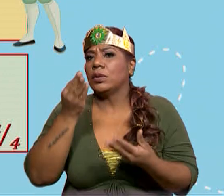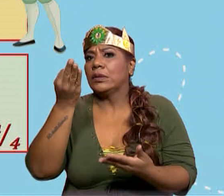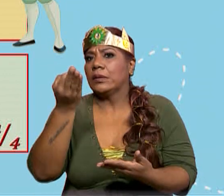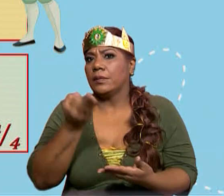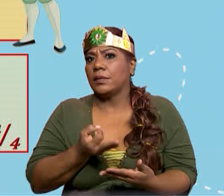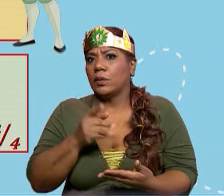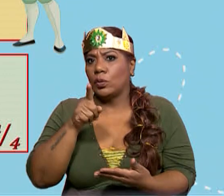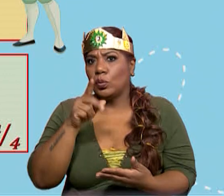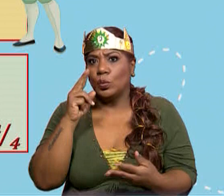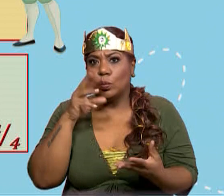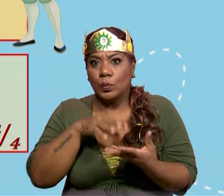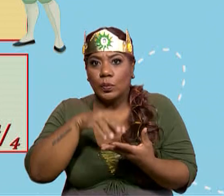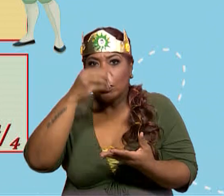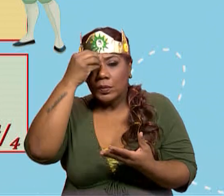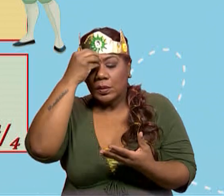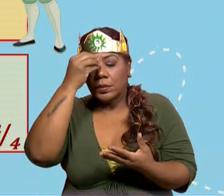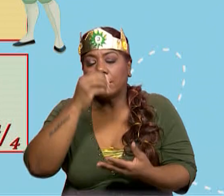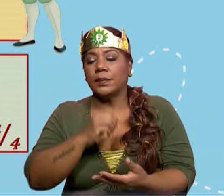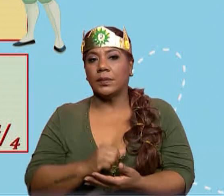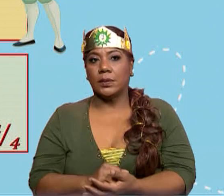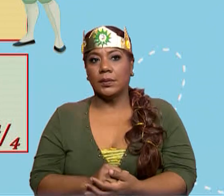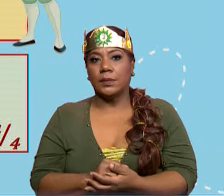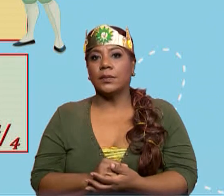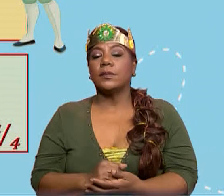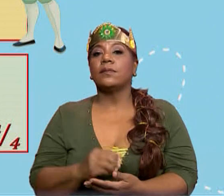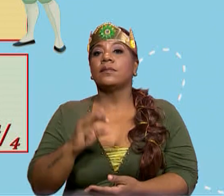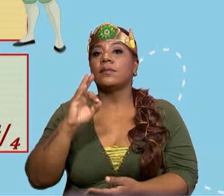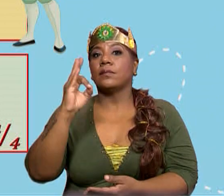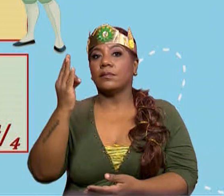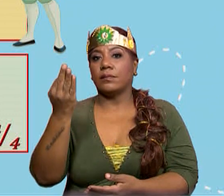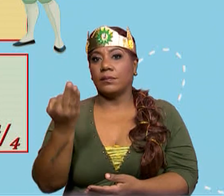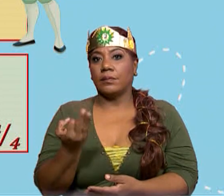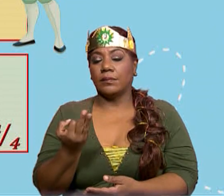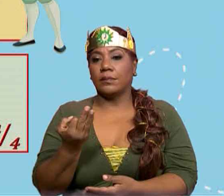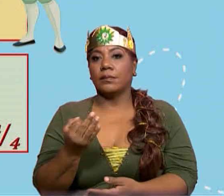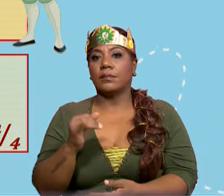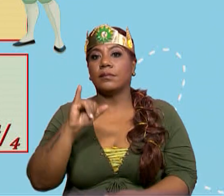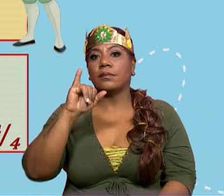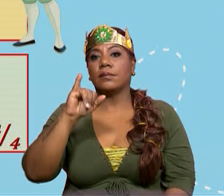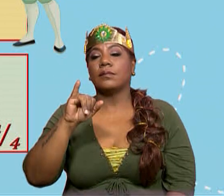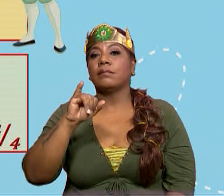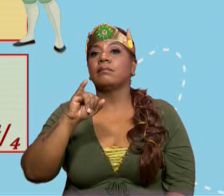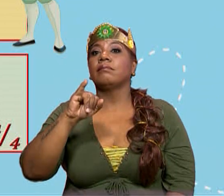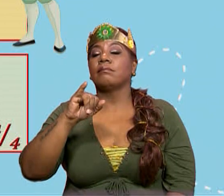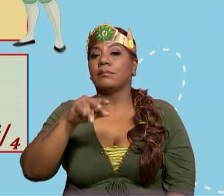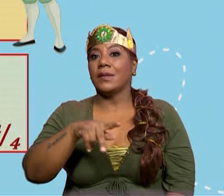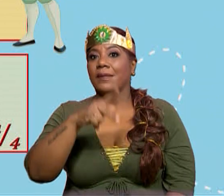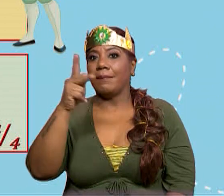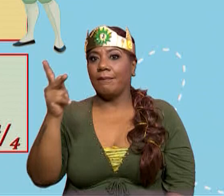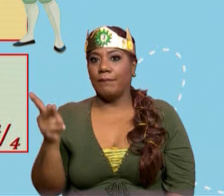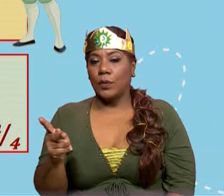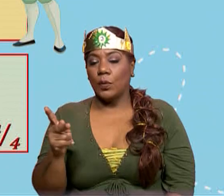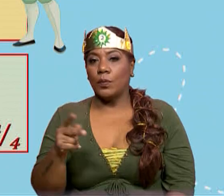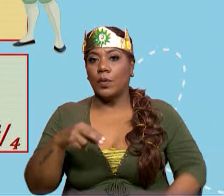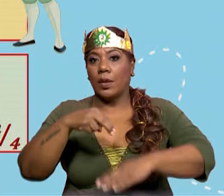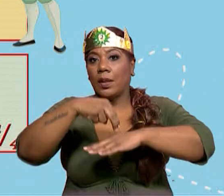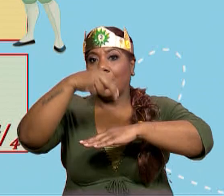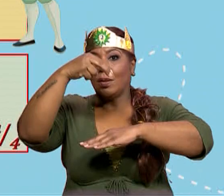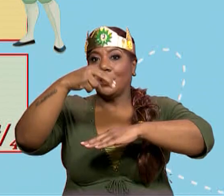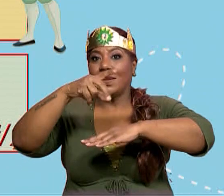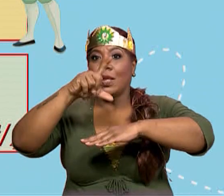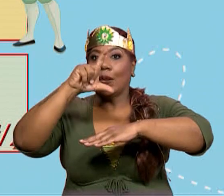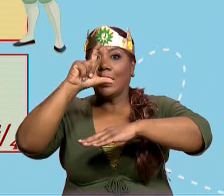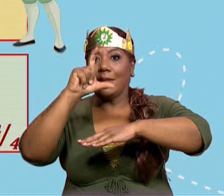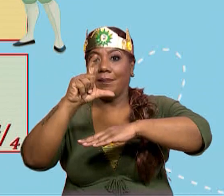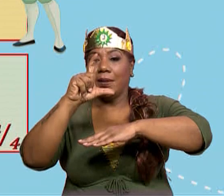representarlos. El primer tipo es la fracción impropia. A una fracción cuyo numerador es mayor